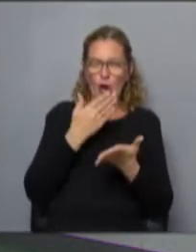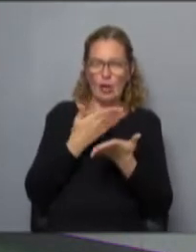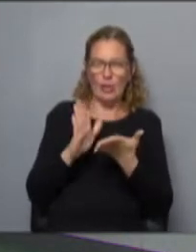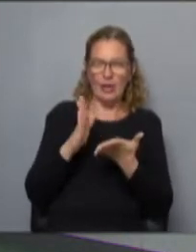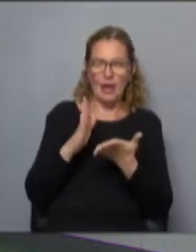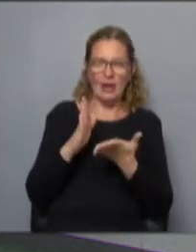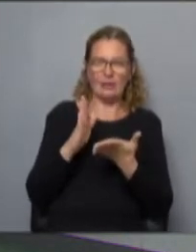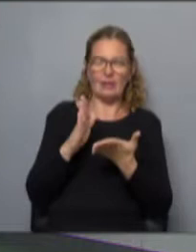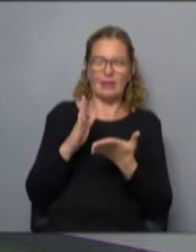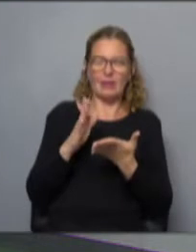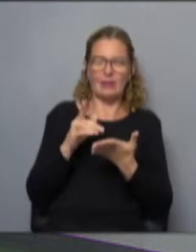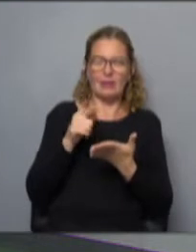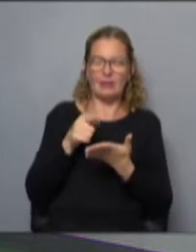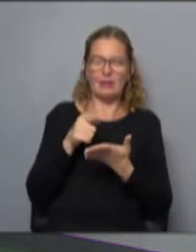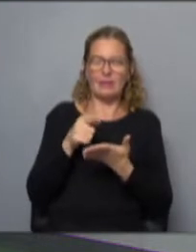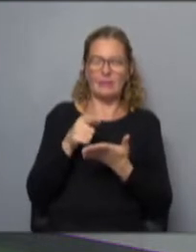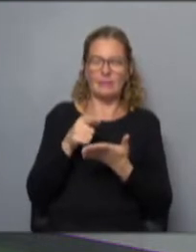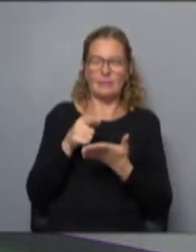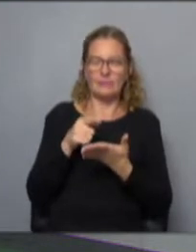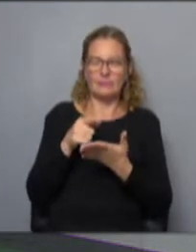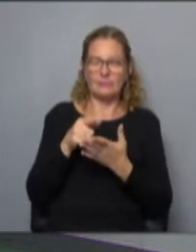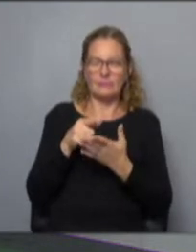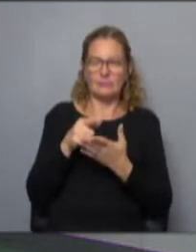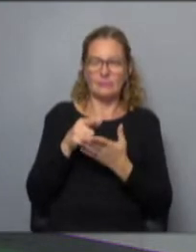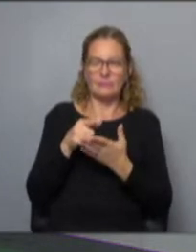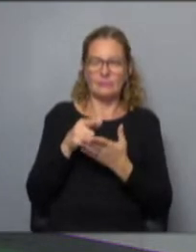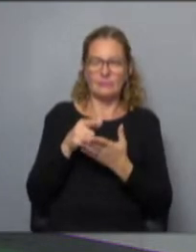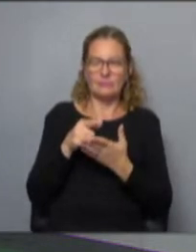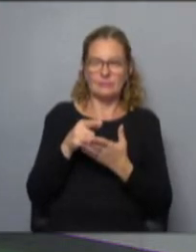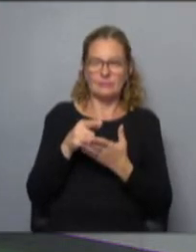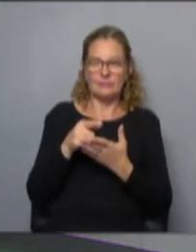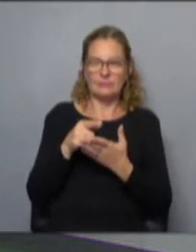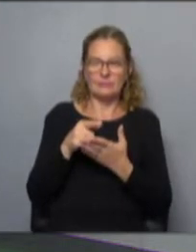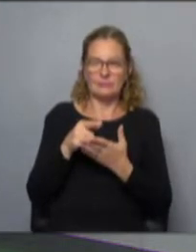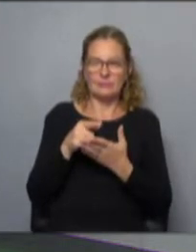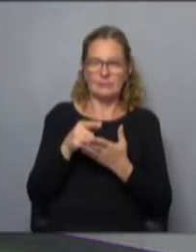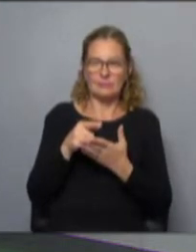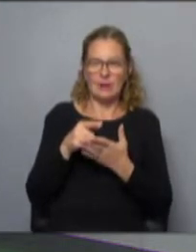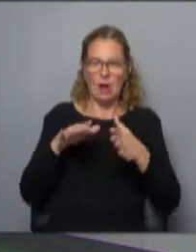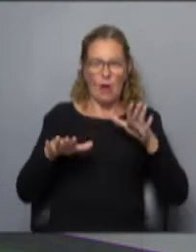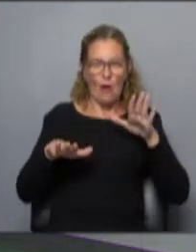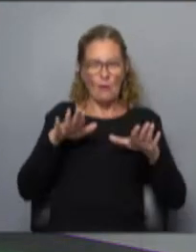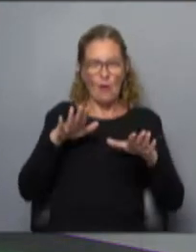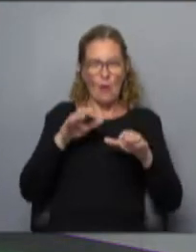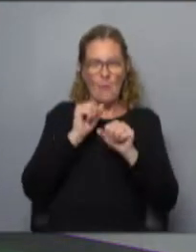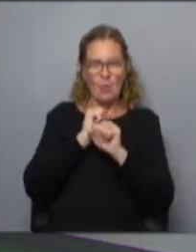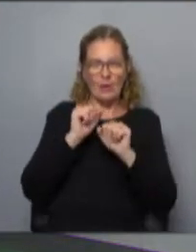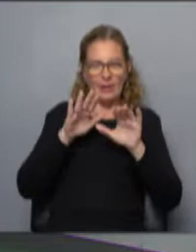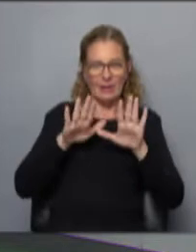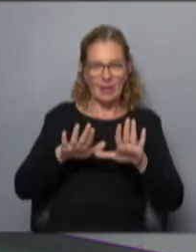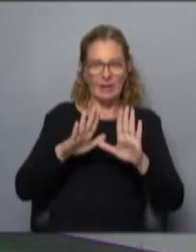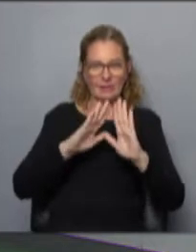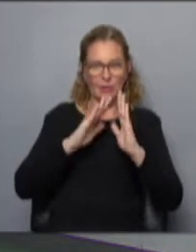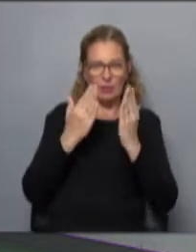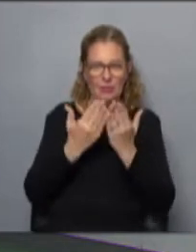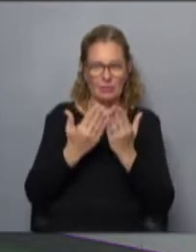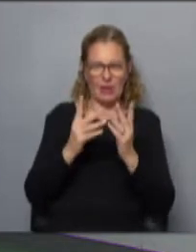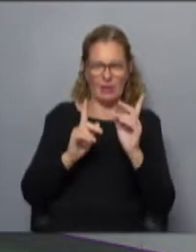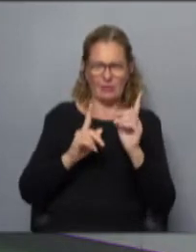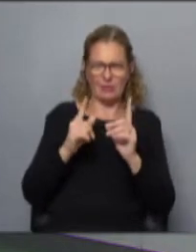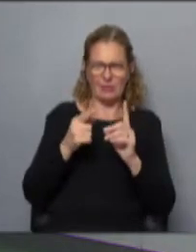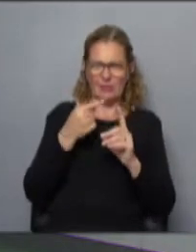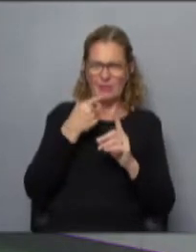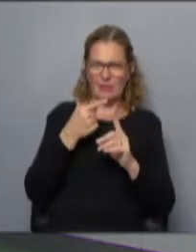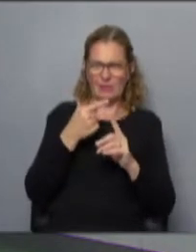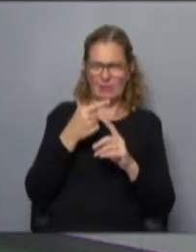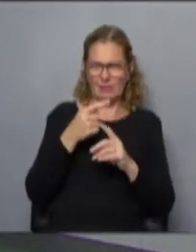que efectivamente los robots puedan quedarse con el mundo, cosas que a le parece que